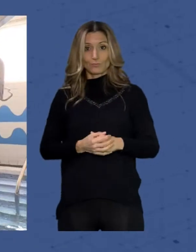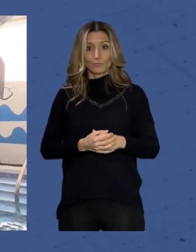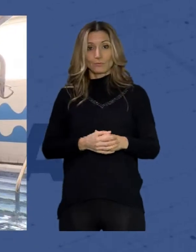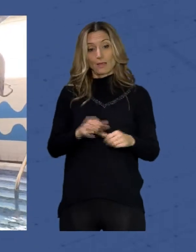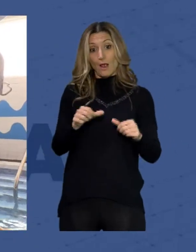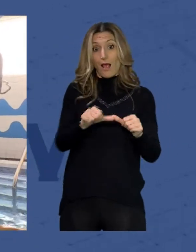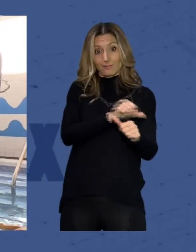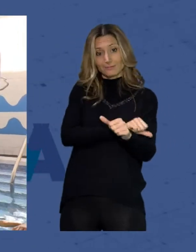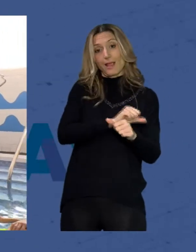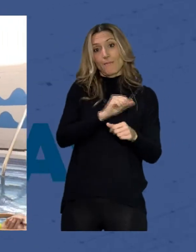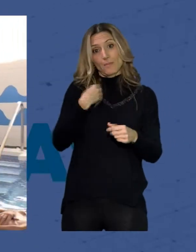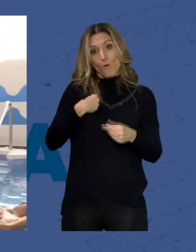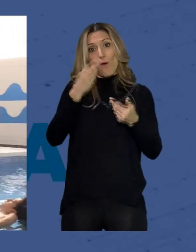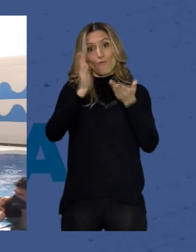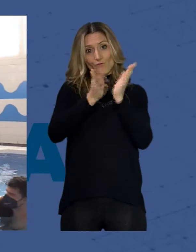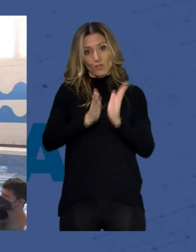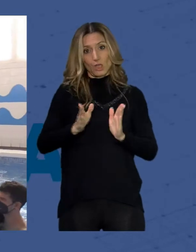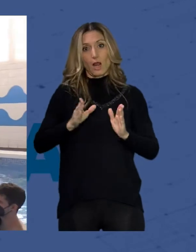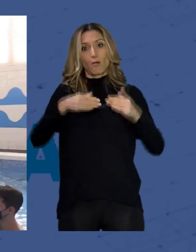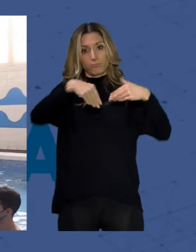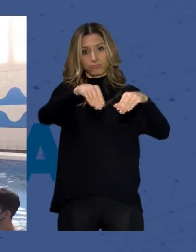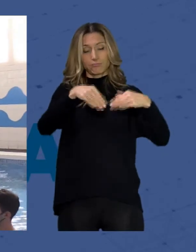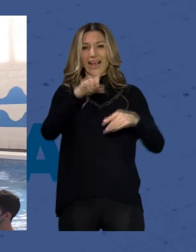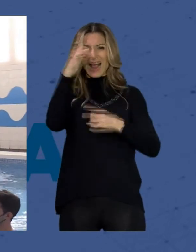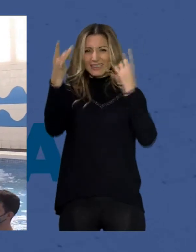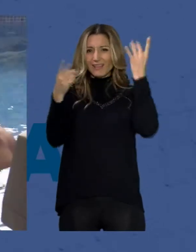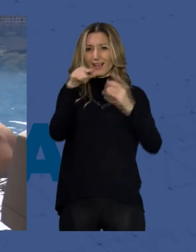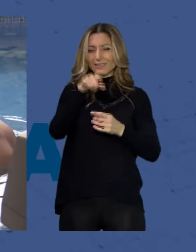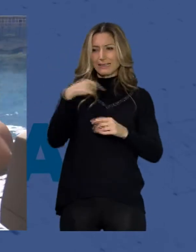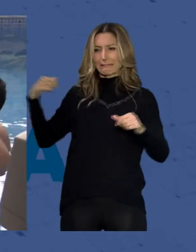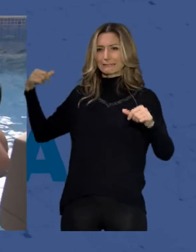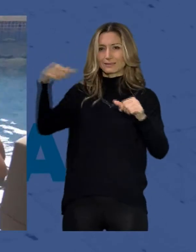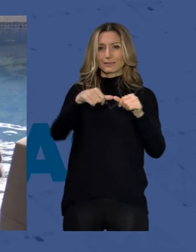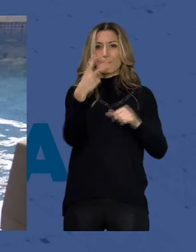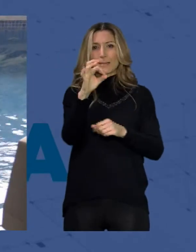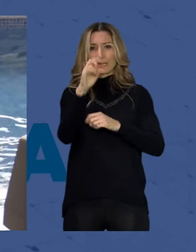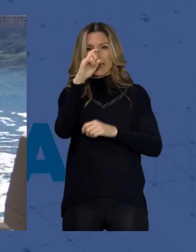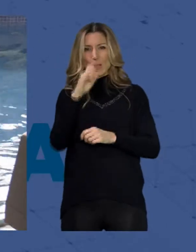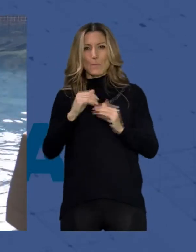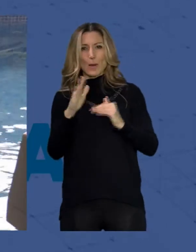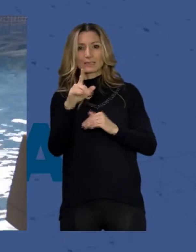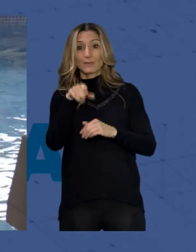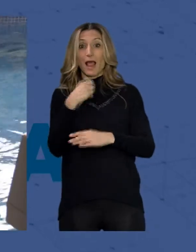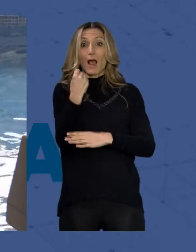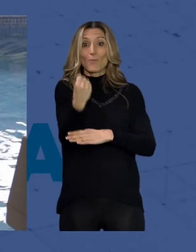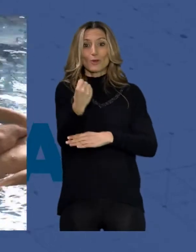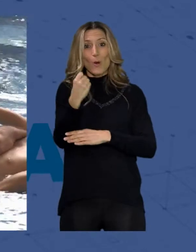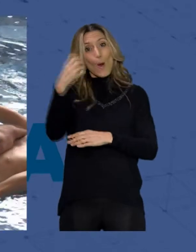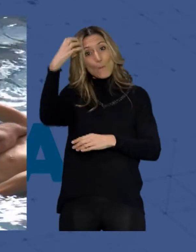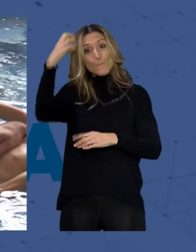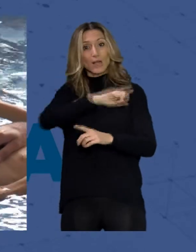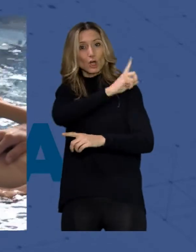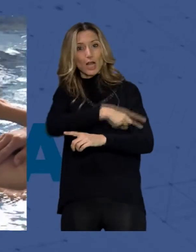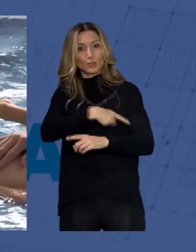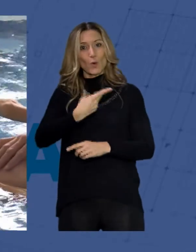trabajar con ellos los fisioterapeutas. Esta actividad se desarrolla desde hace más de 20 años y cuenta con el apoyo del Patronato Municipal de Deportes.